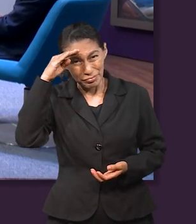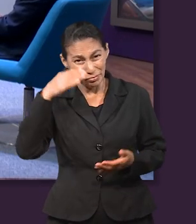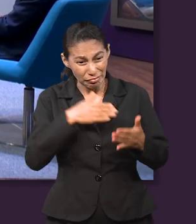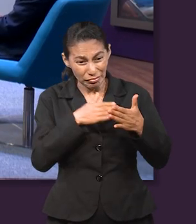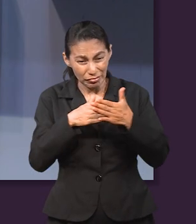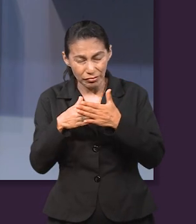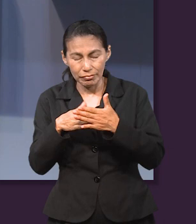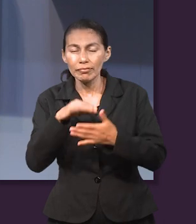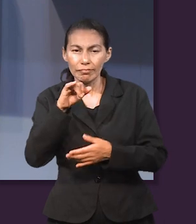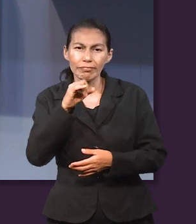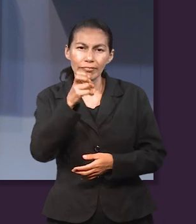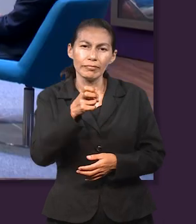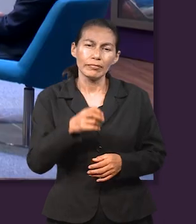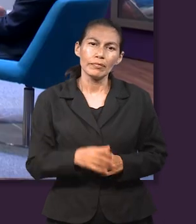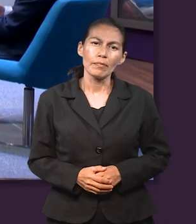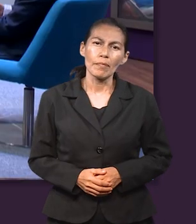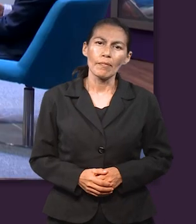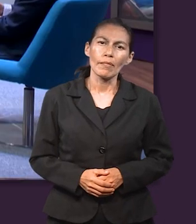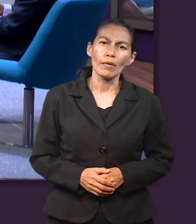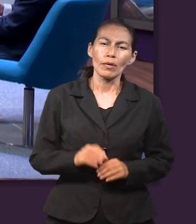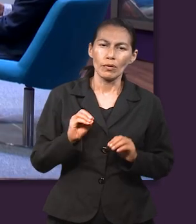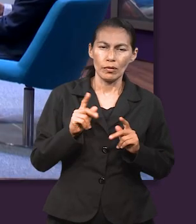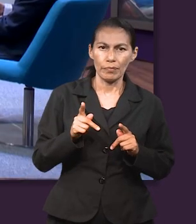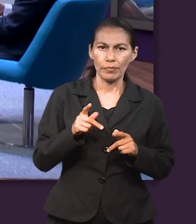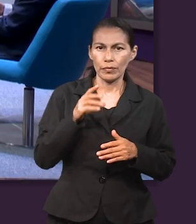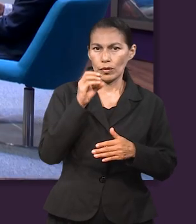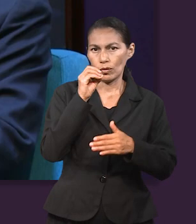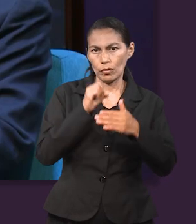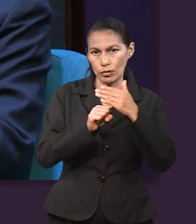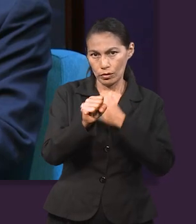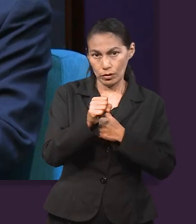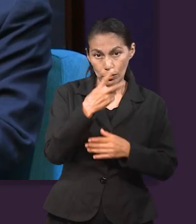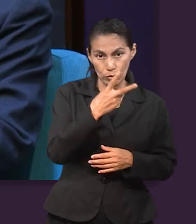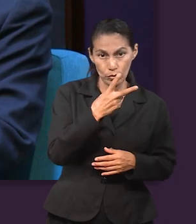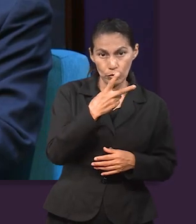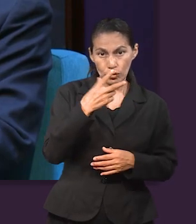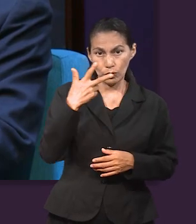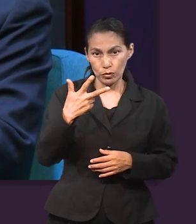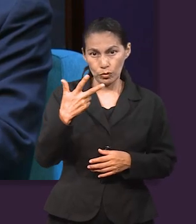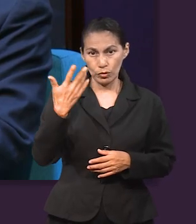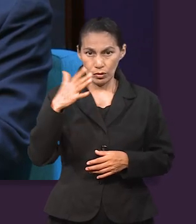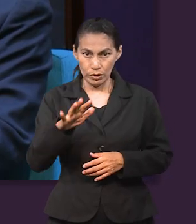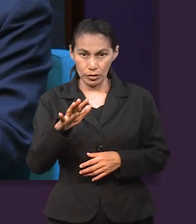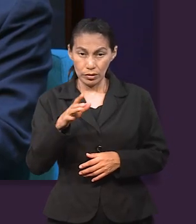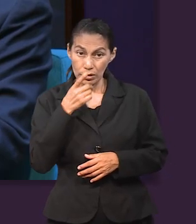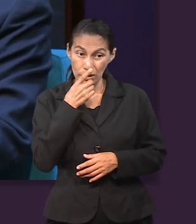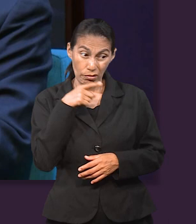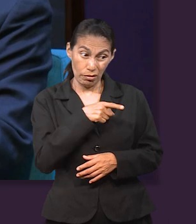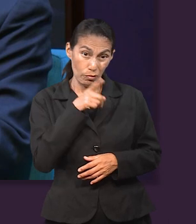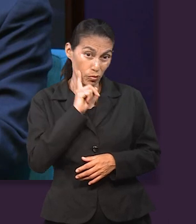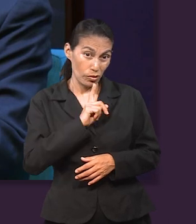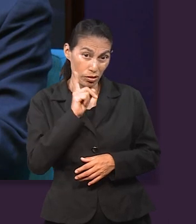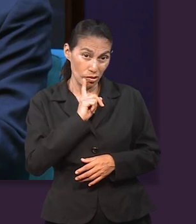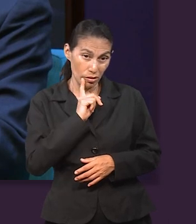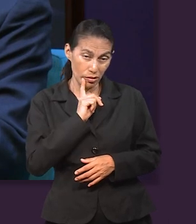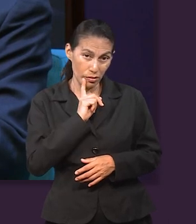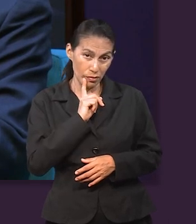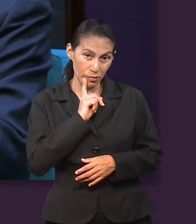aprender de los obstáculos, ¿verdad? Sí. El tercer texto dice, Oseas 2, 8 al 10.